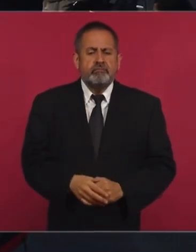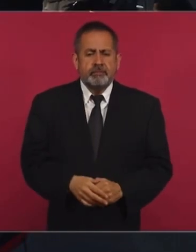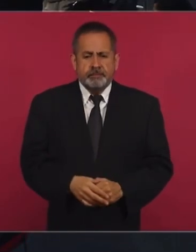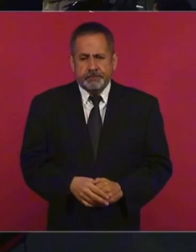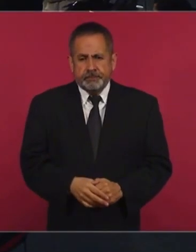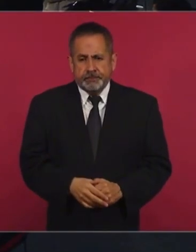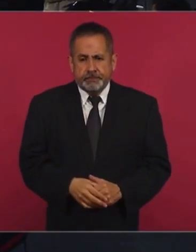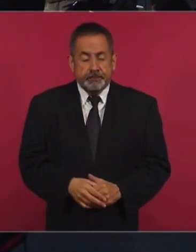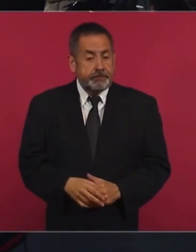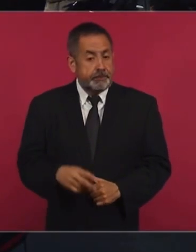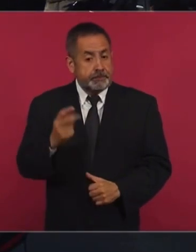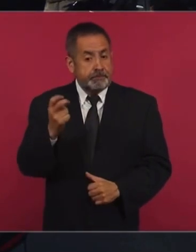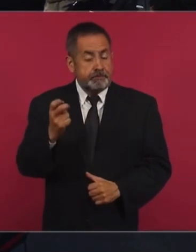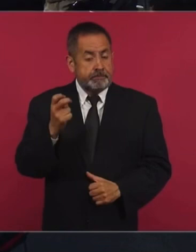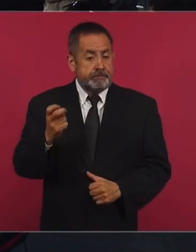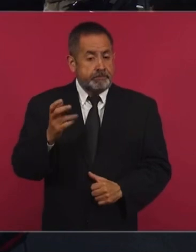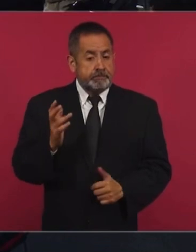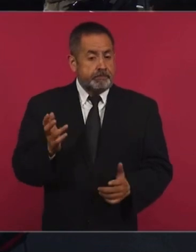Por eso